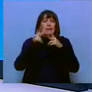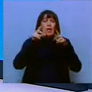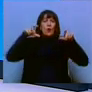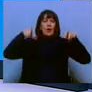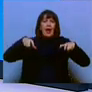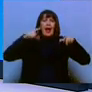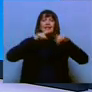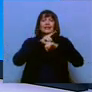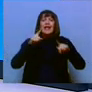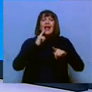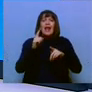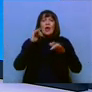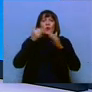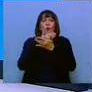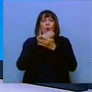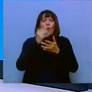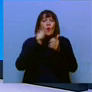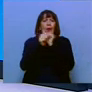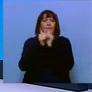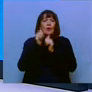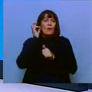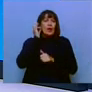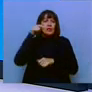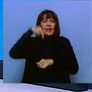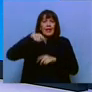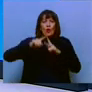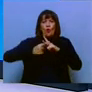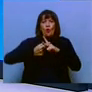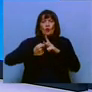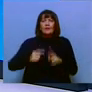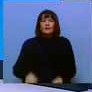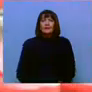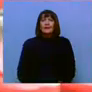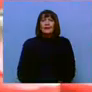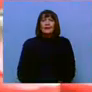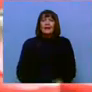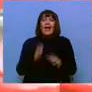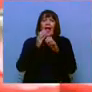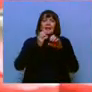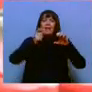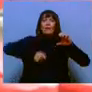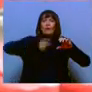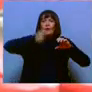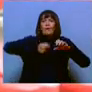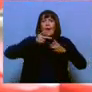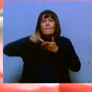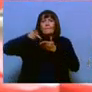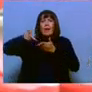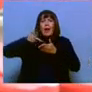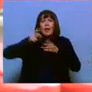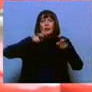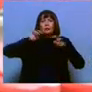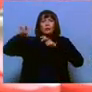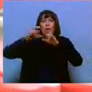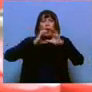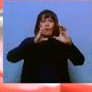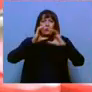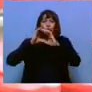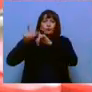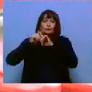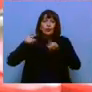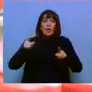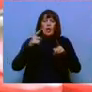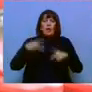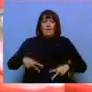cancha. El nuevo campeonato de mujeres inicia hoy. Hacíamos rifas para pagar los transportes, nosotros